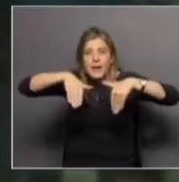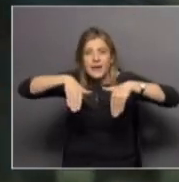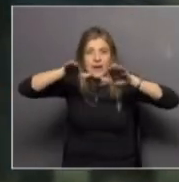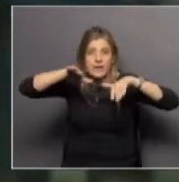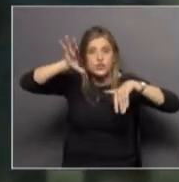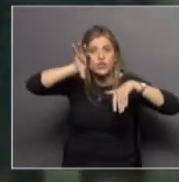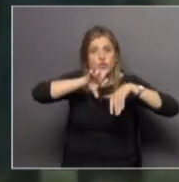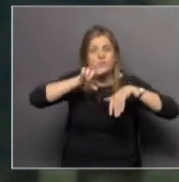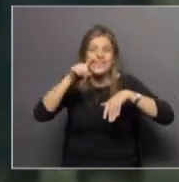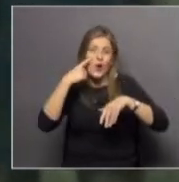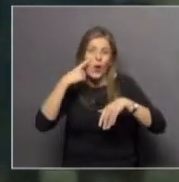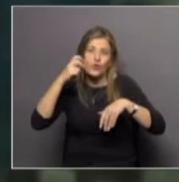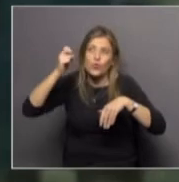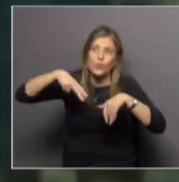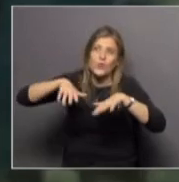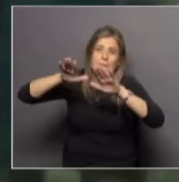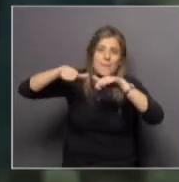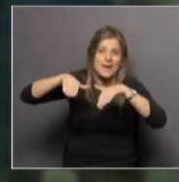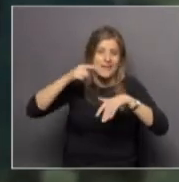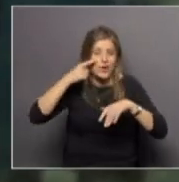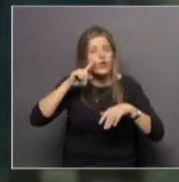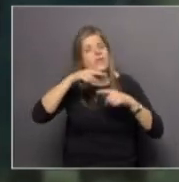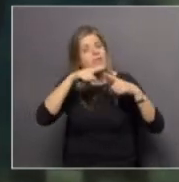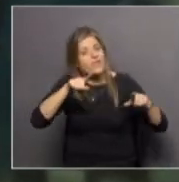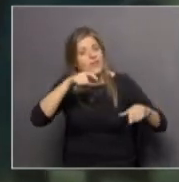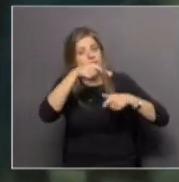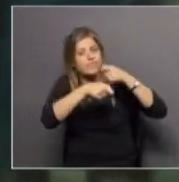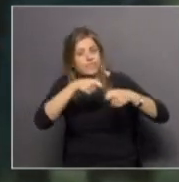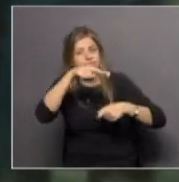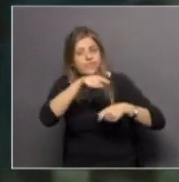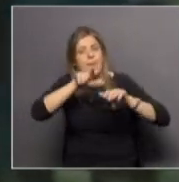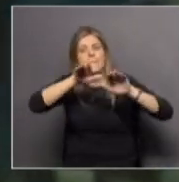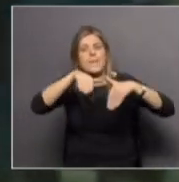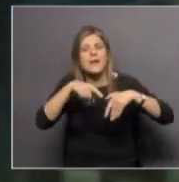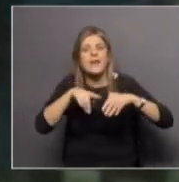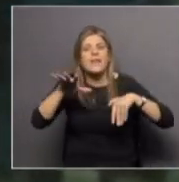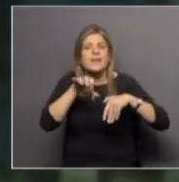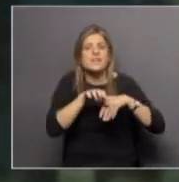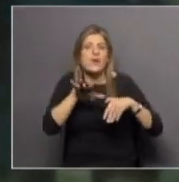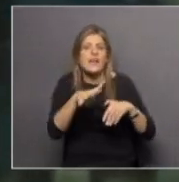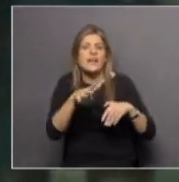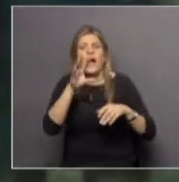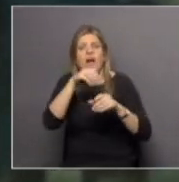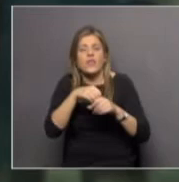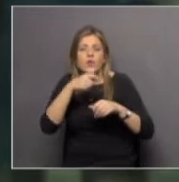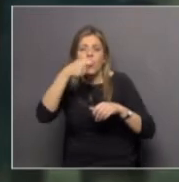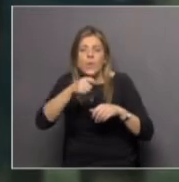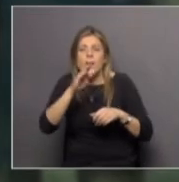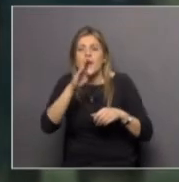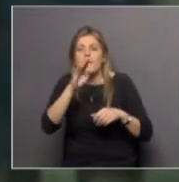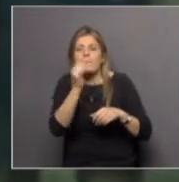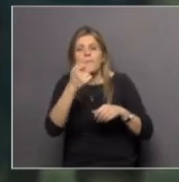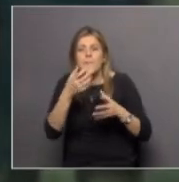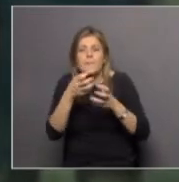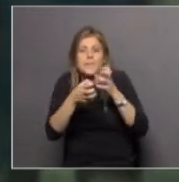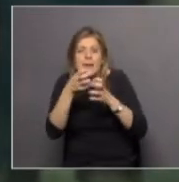diferente a los comunes a los que estamos acostumbrados a ver. En estos paneles el gran protagonista es el pigmento y en nuestro